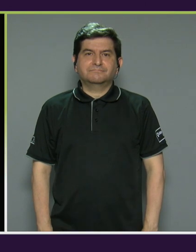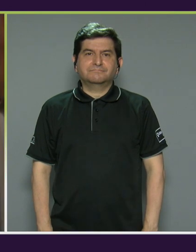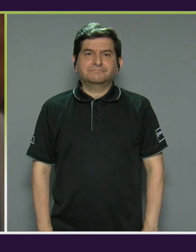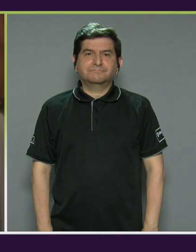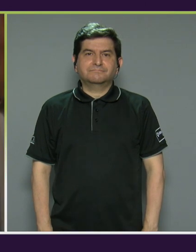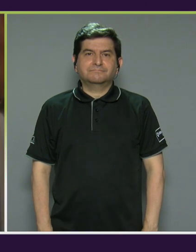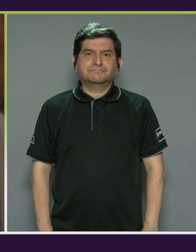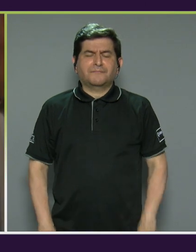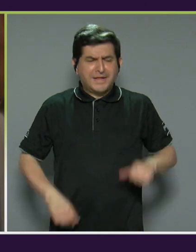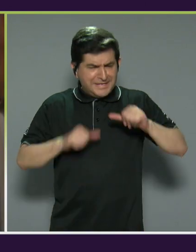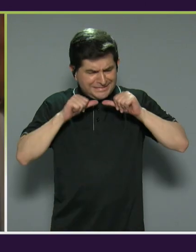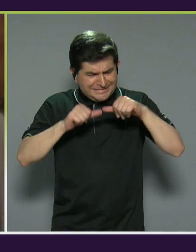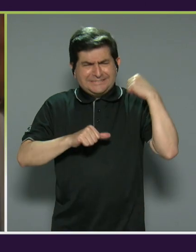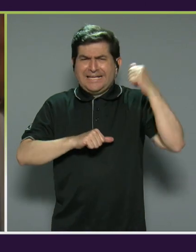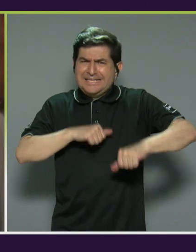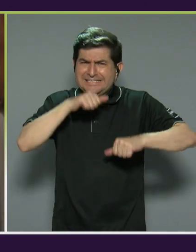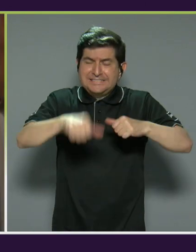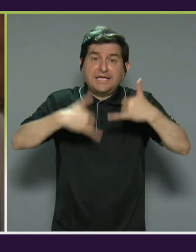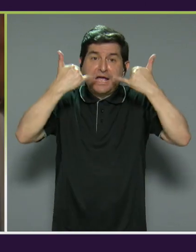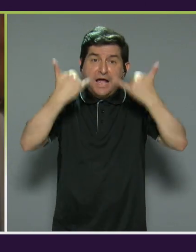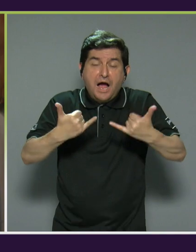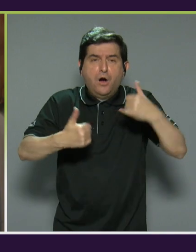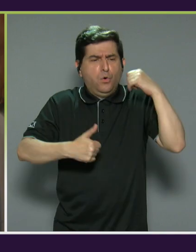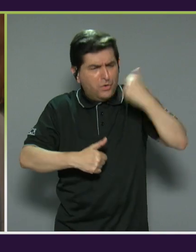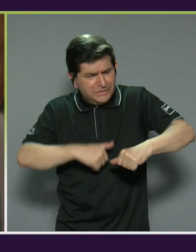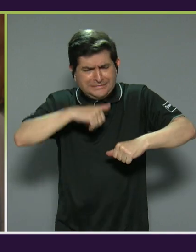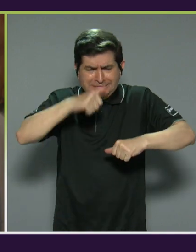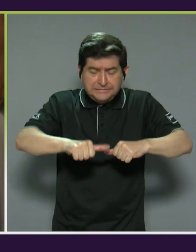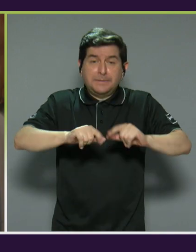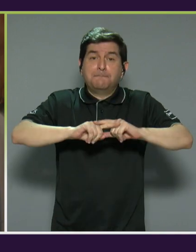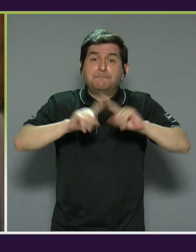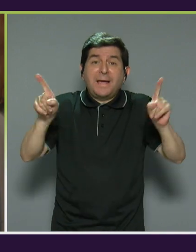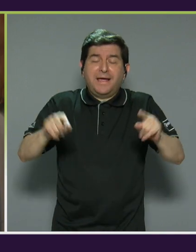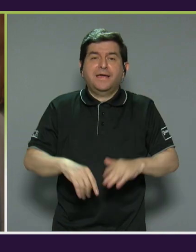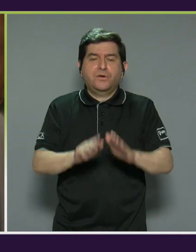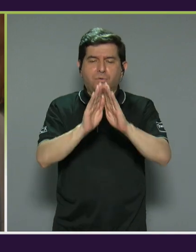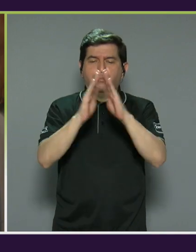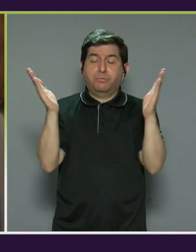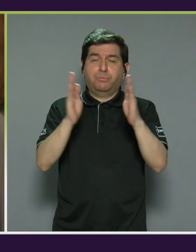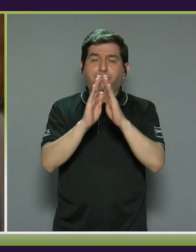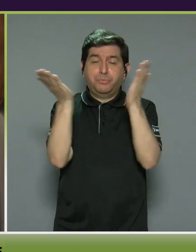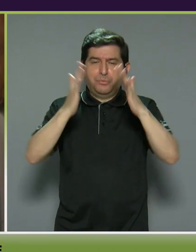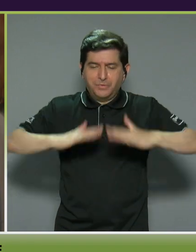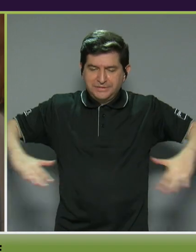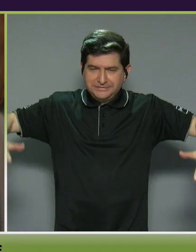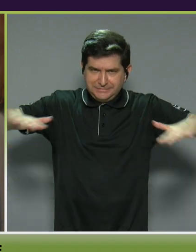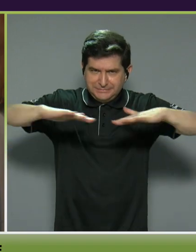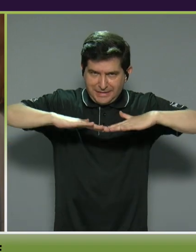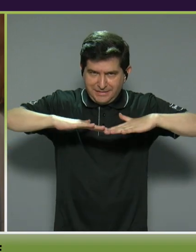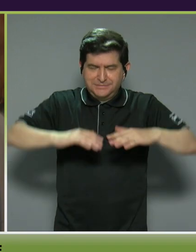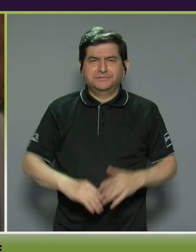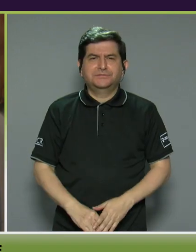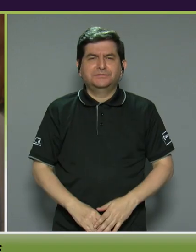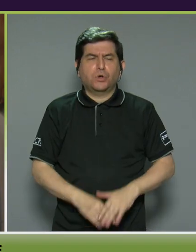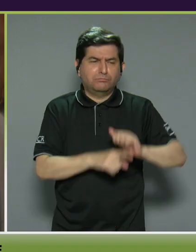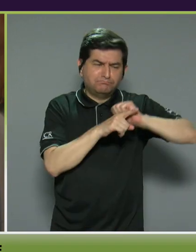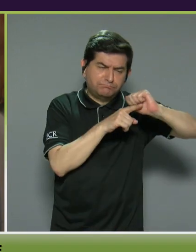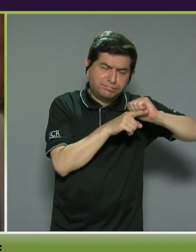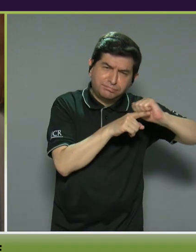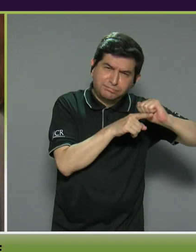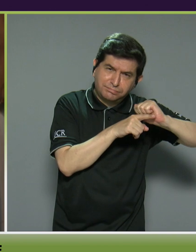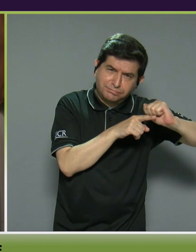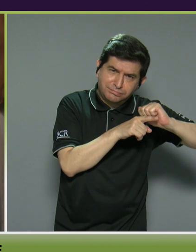Y seguimos luchando, ahorita estamos luchando, pero sí hemos abierto mucho camino, o sea, desde Capacitar,